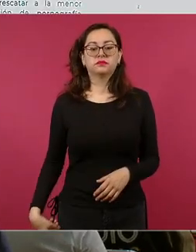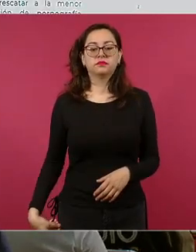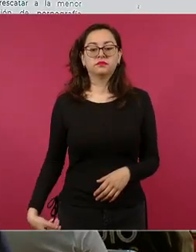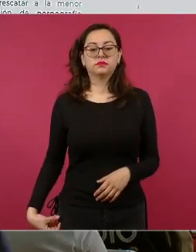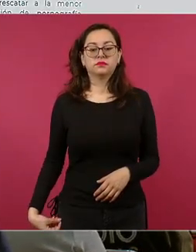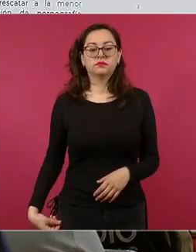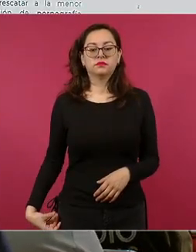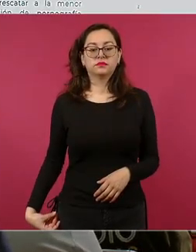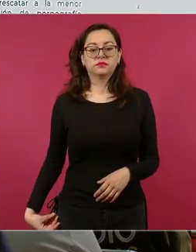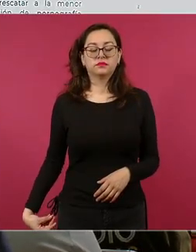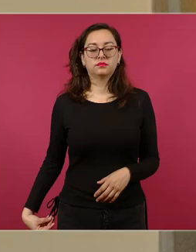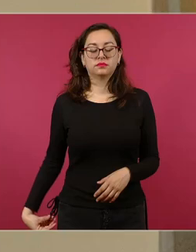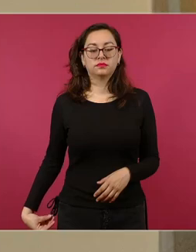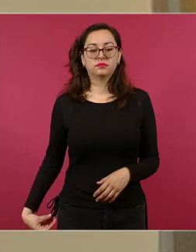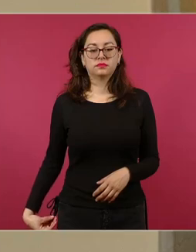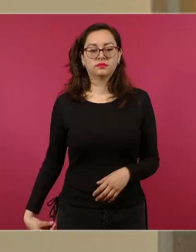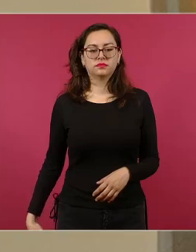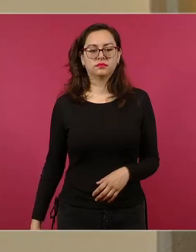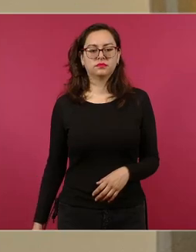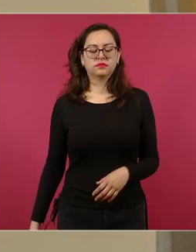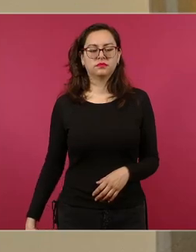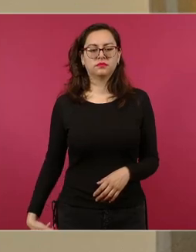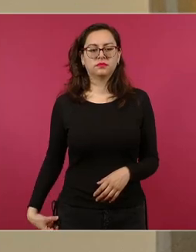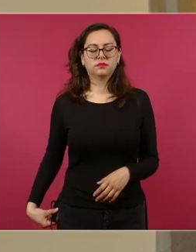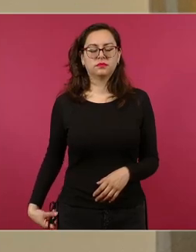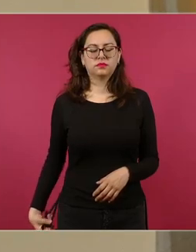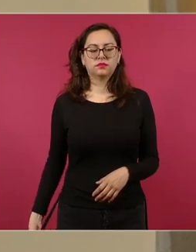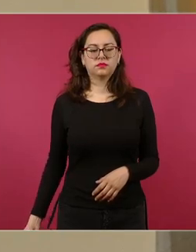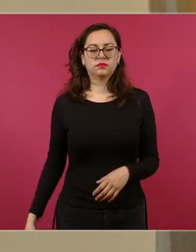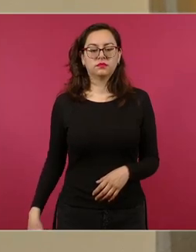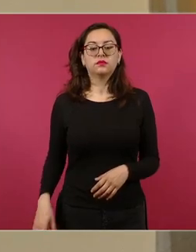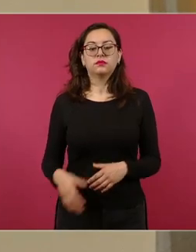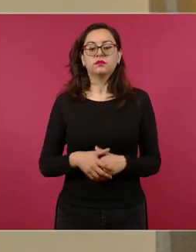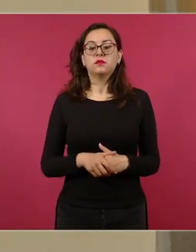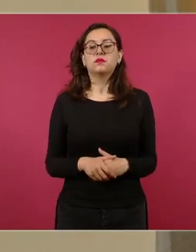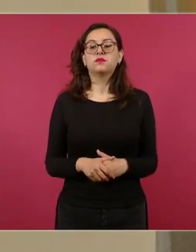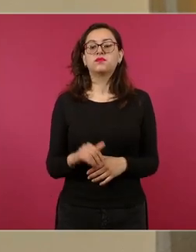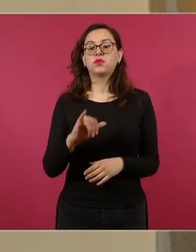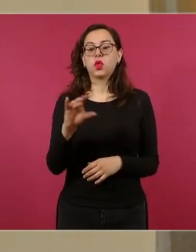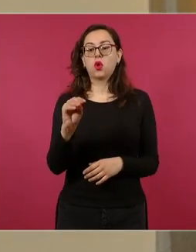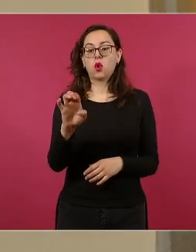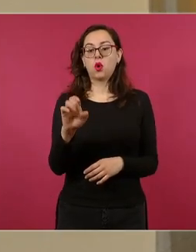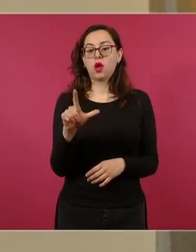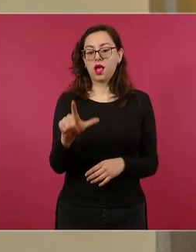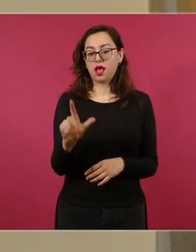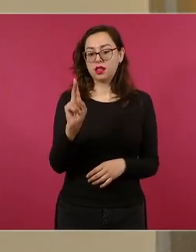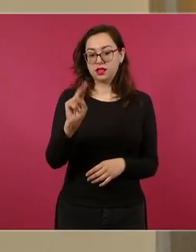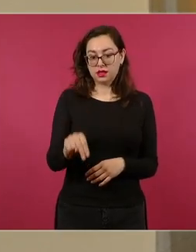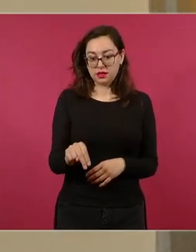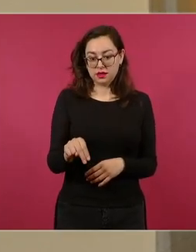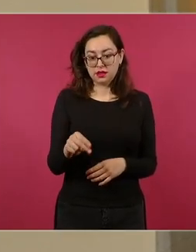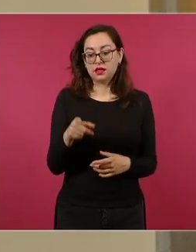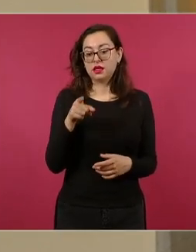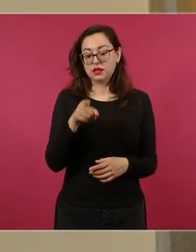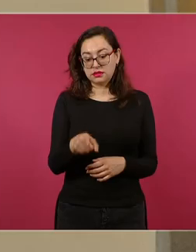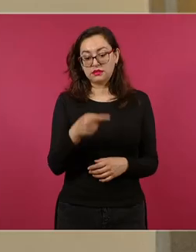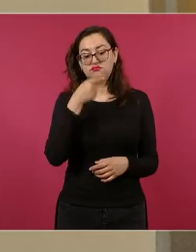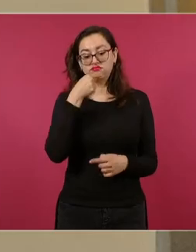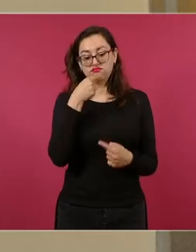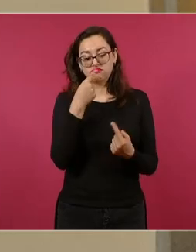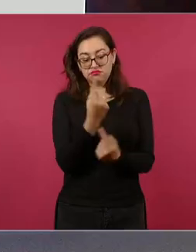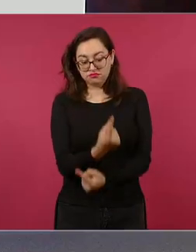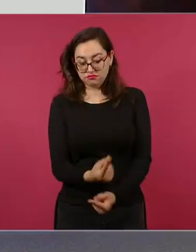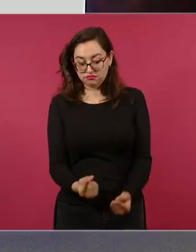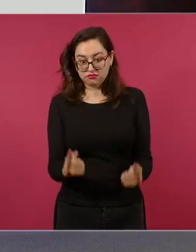vinculación a proceso se trata de Joel N. Por delito de trata de personas en su modalidad de pornografía infantil,